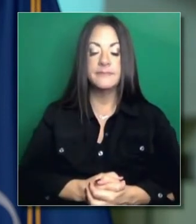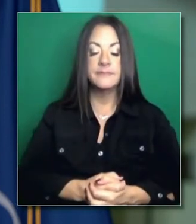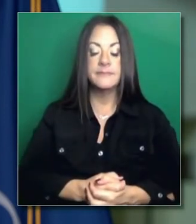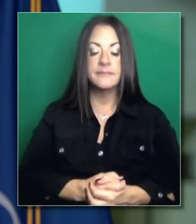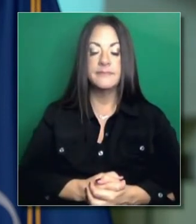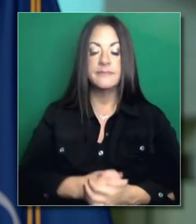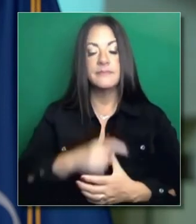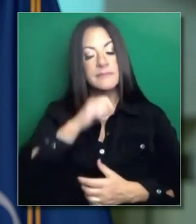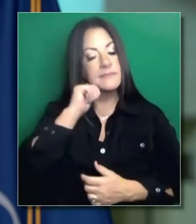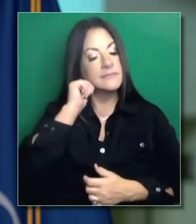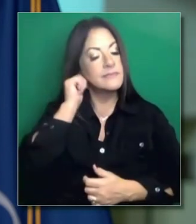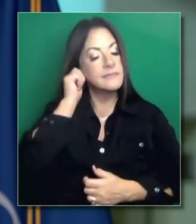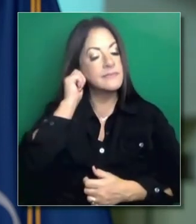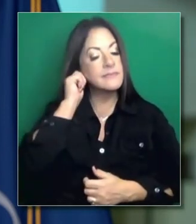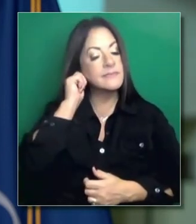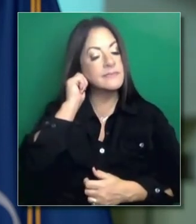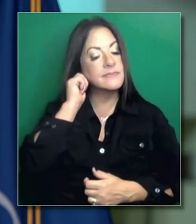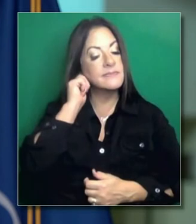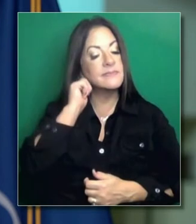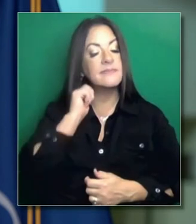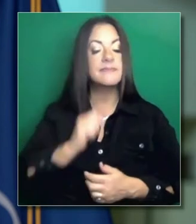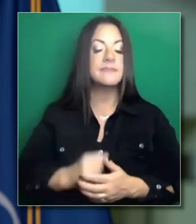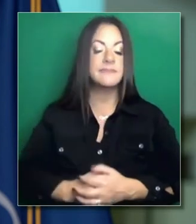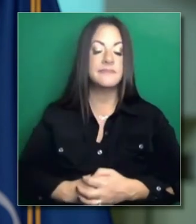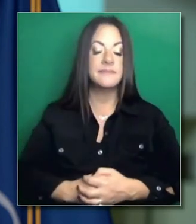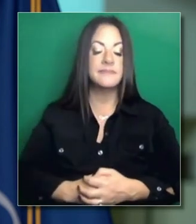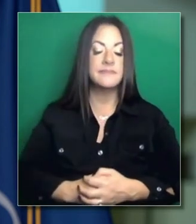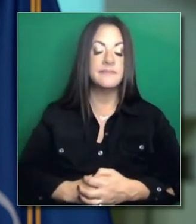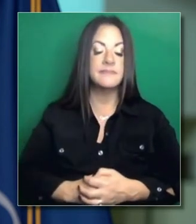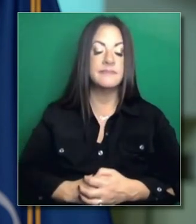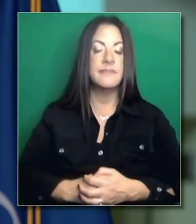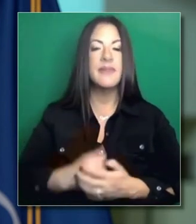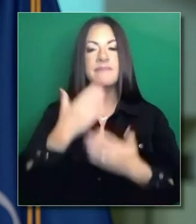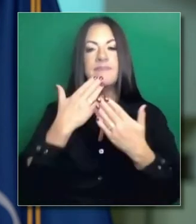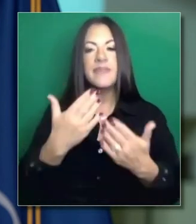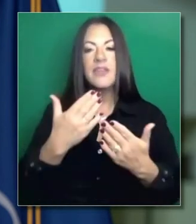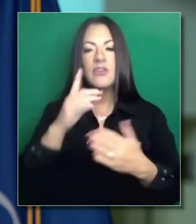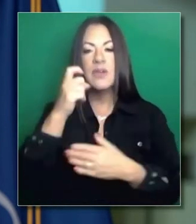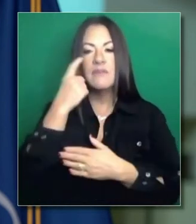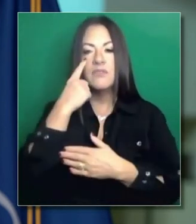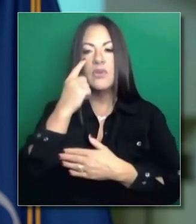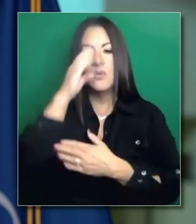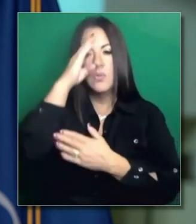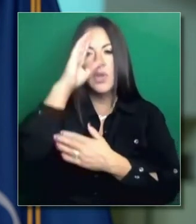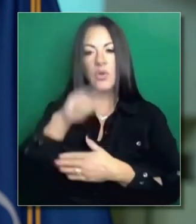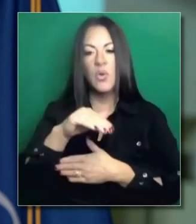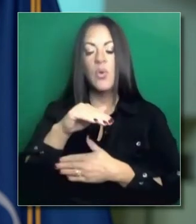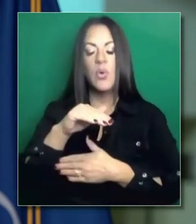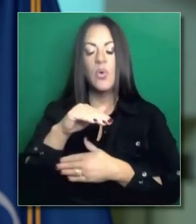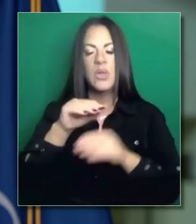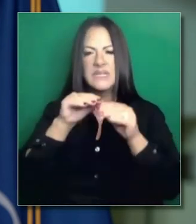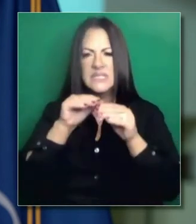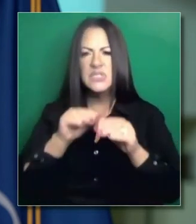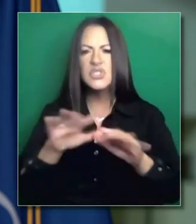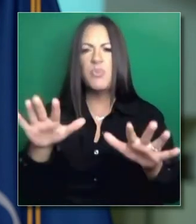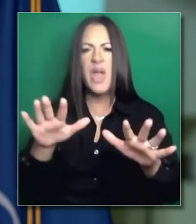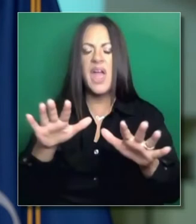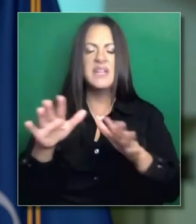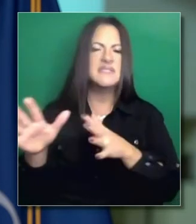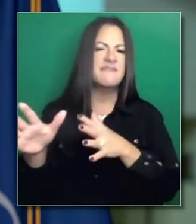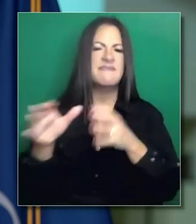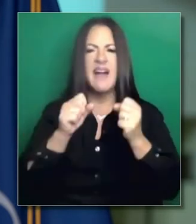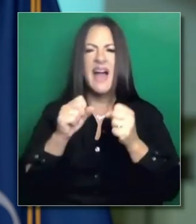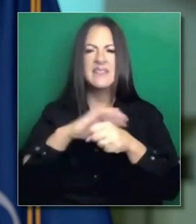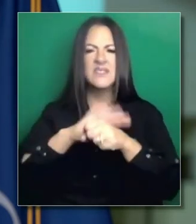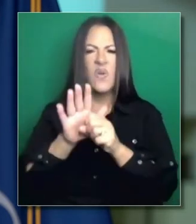Gracias, gobernador. Nosotros sabemos que el índice de propagación del coronavirus